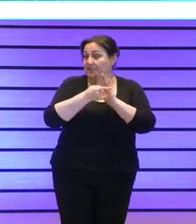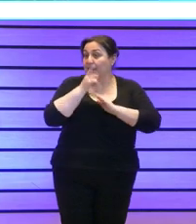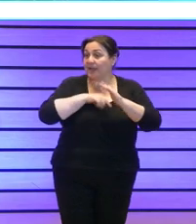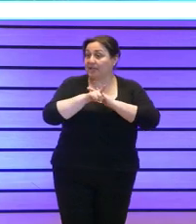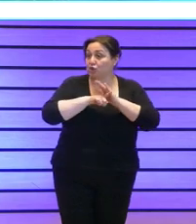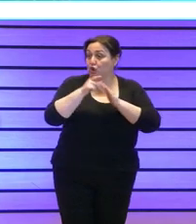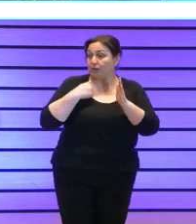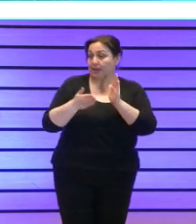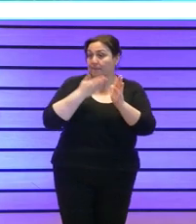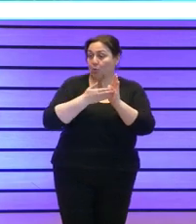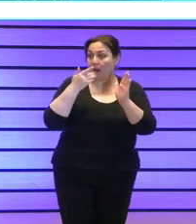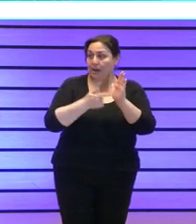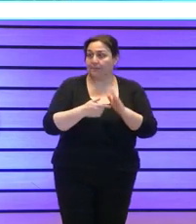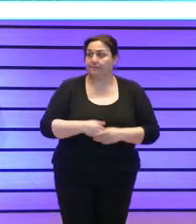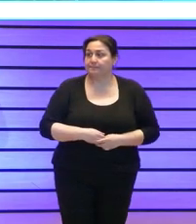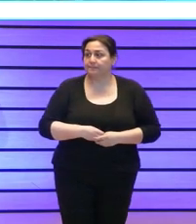gestión del compliance